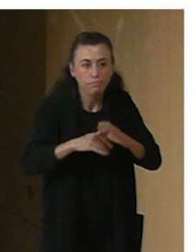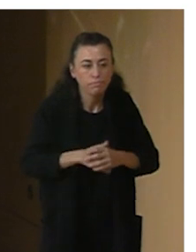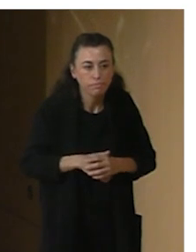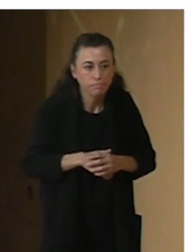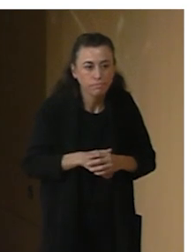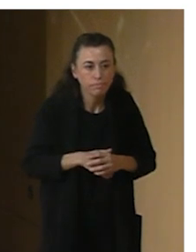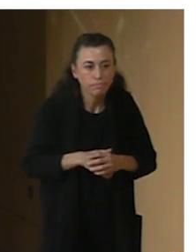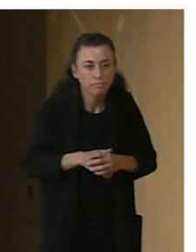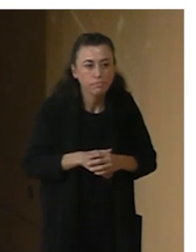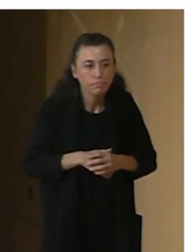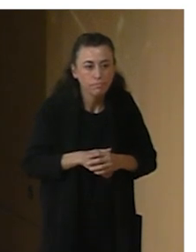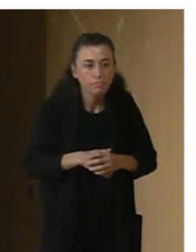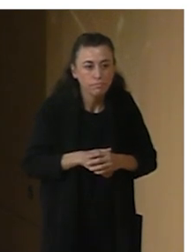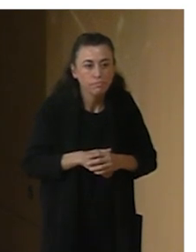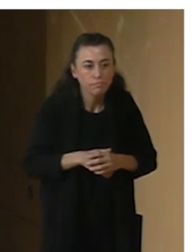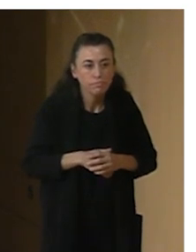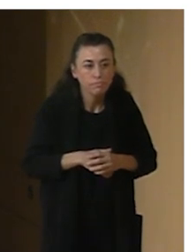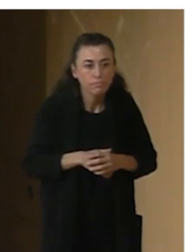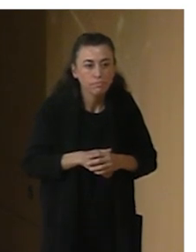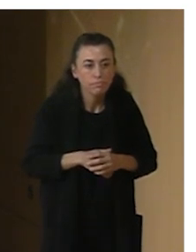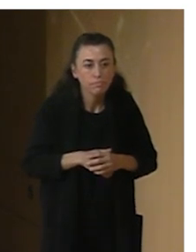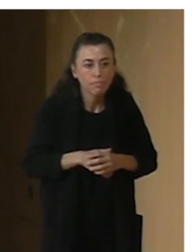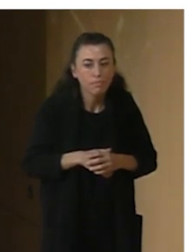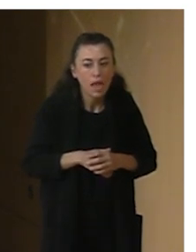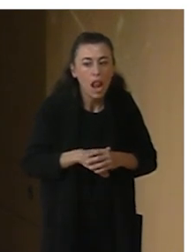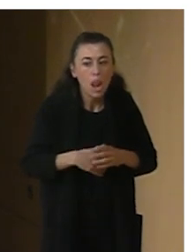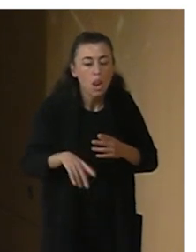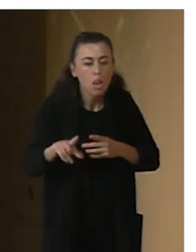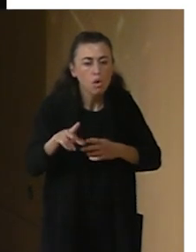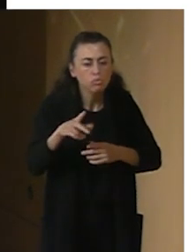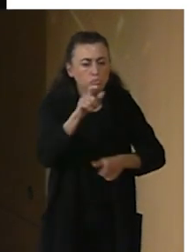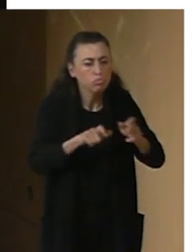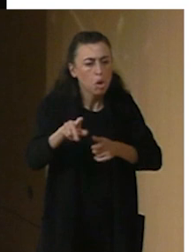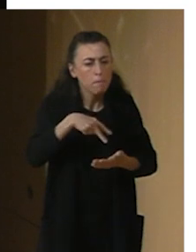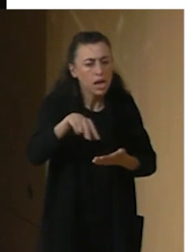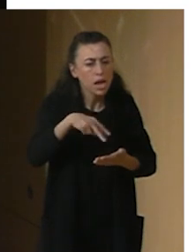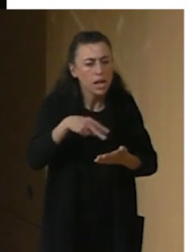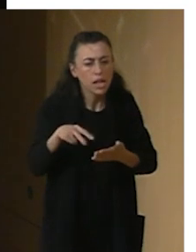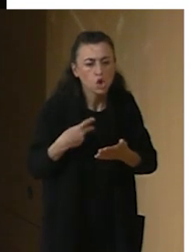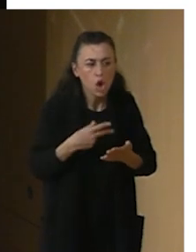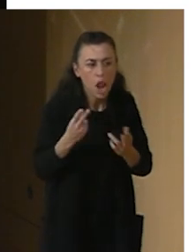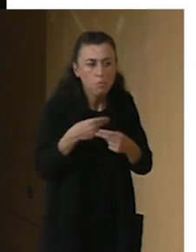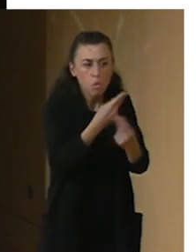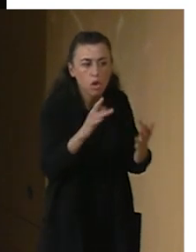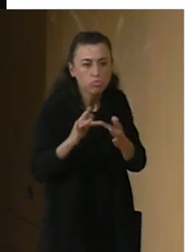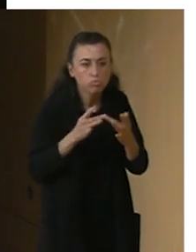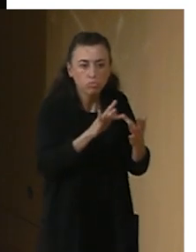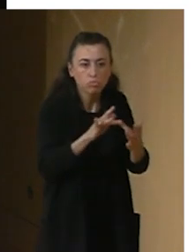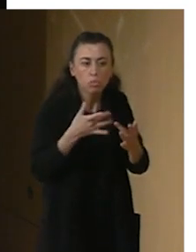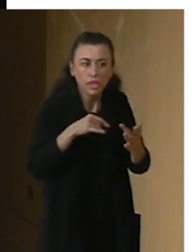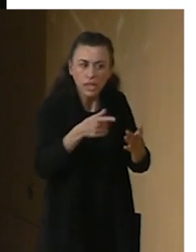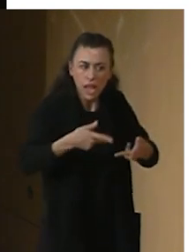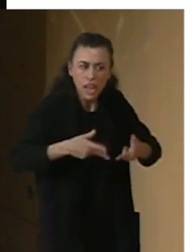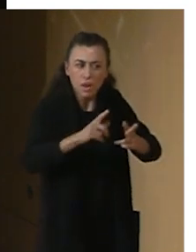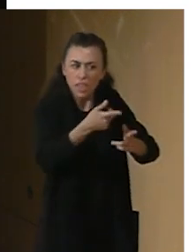Los bailarines interactúan con el público, el público tiene la libertad igualmente de tomar la escena, de interactuar, y es